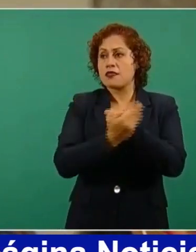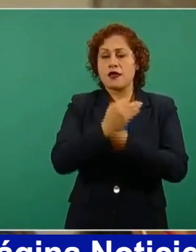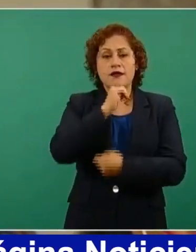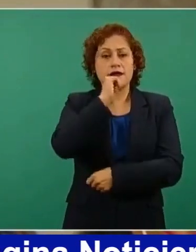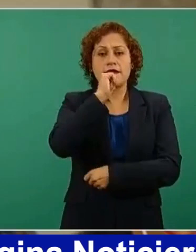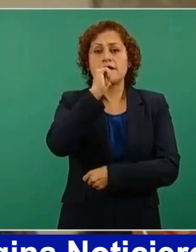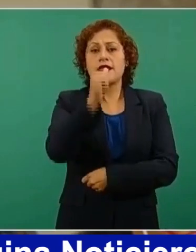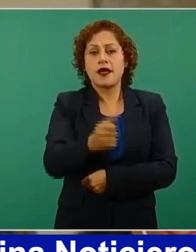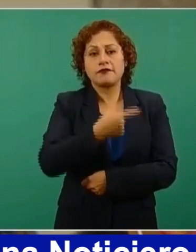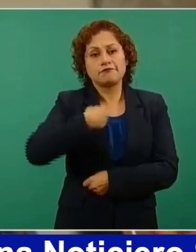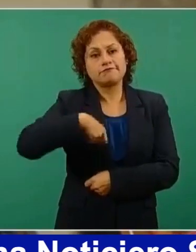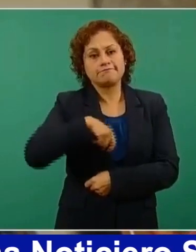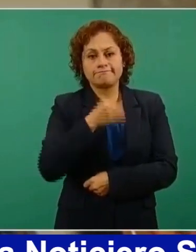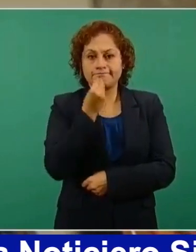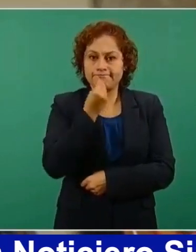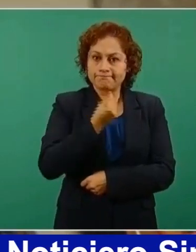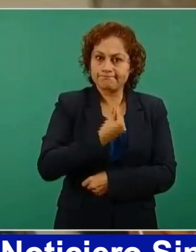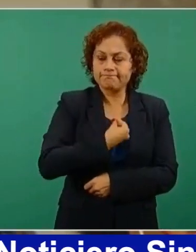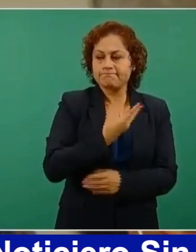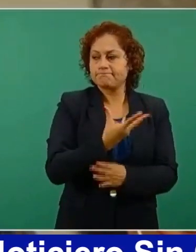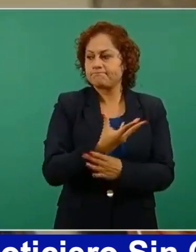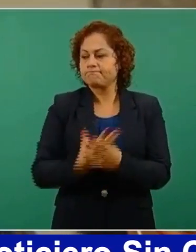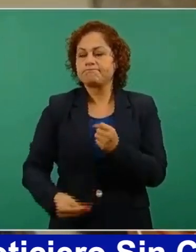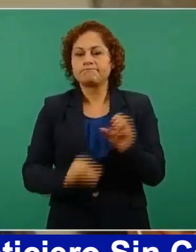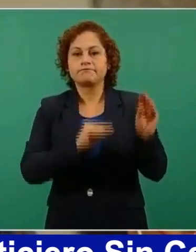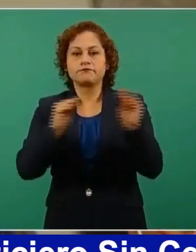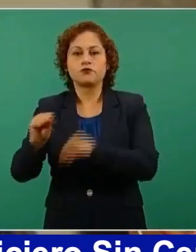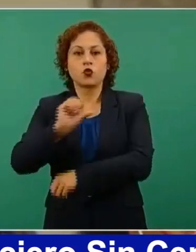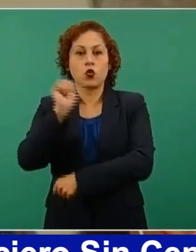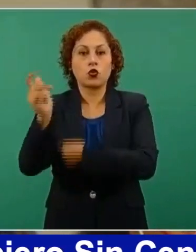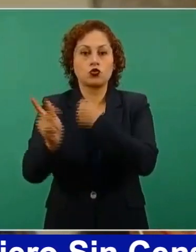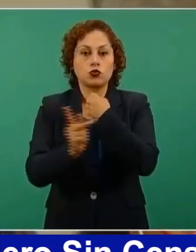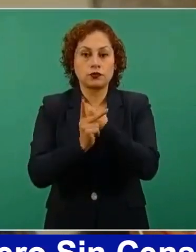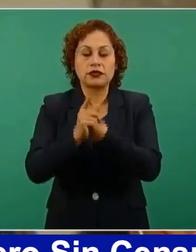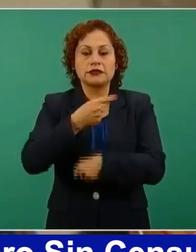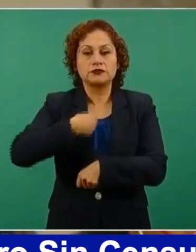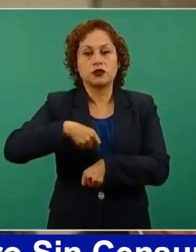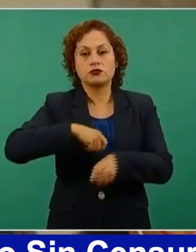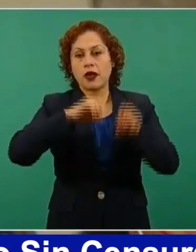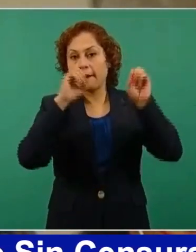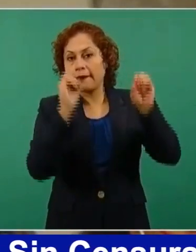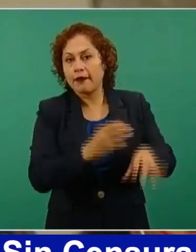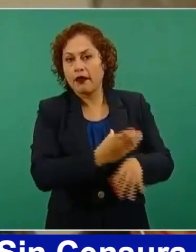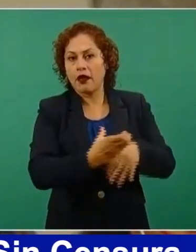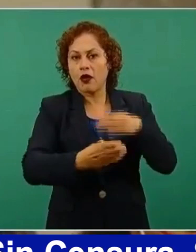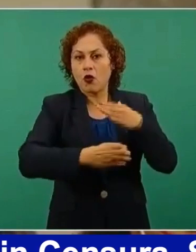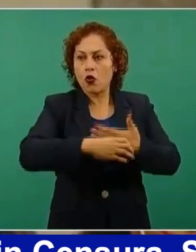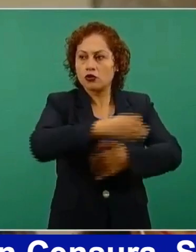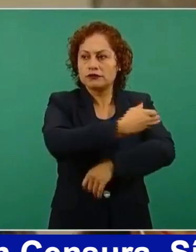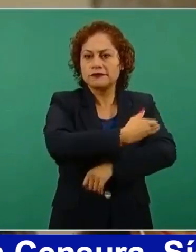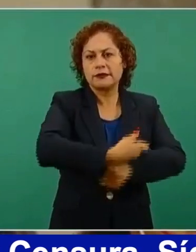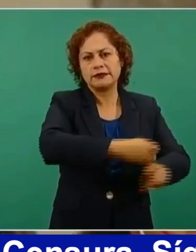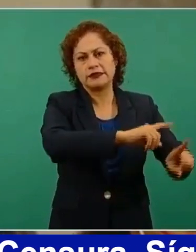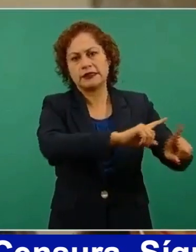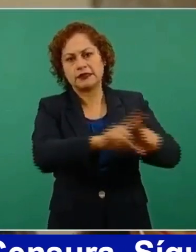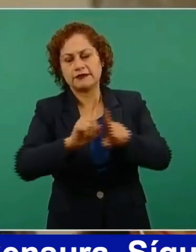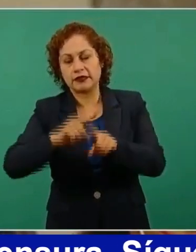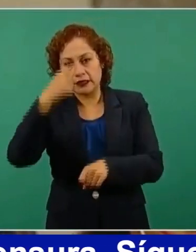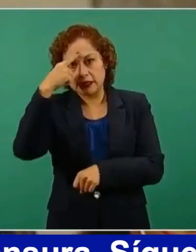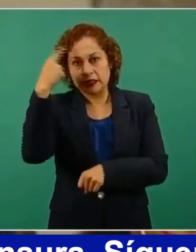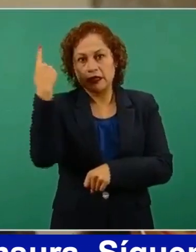forzándonos a salir del país, abandonando todos nuestros bienes y familia para buscar la